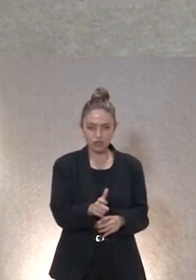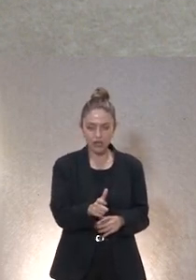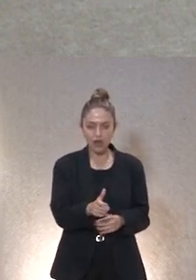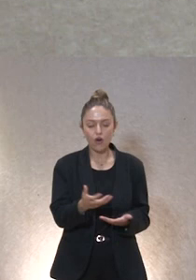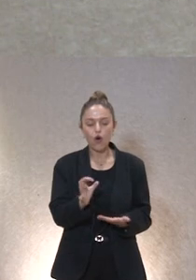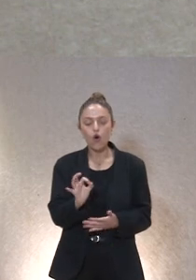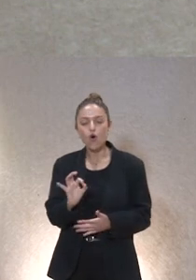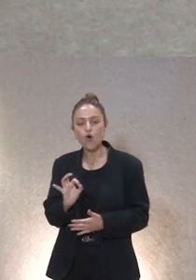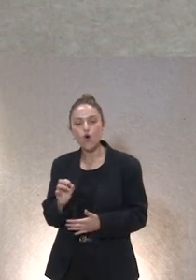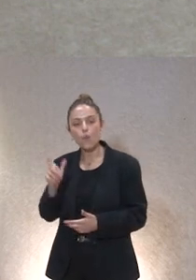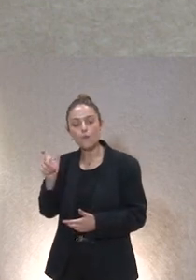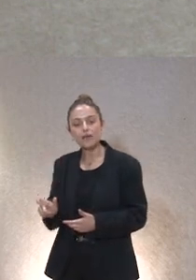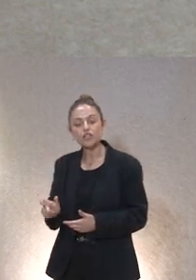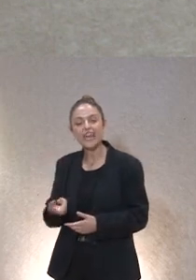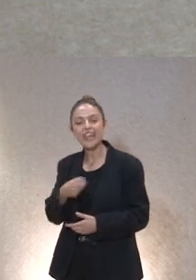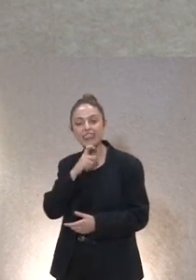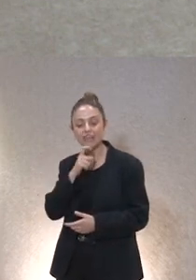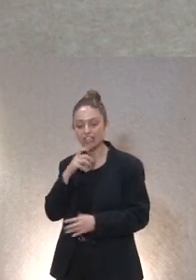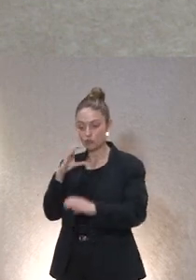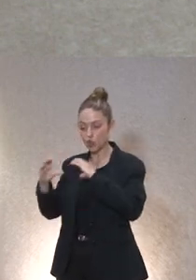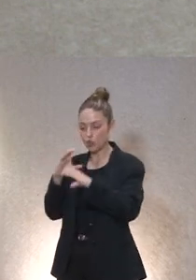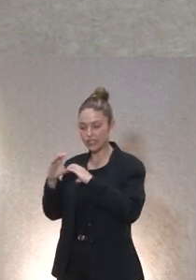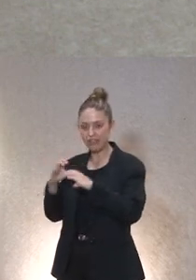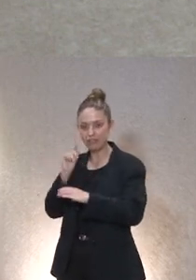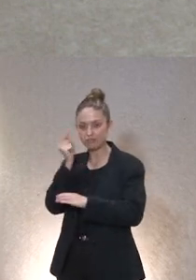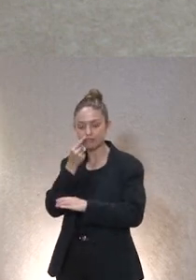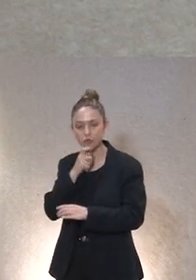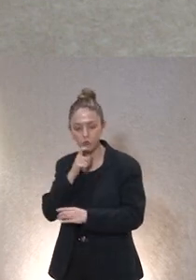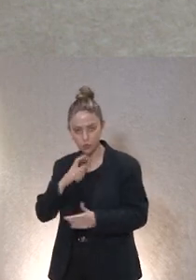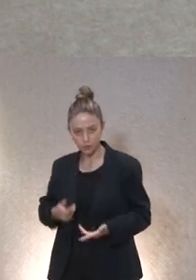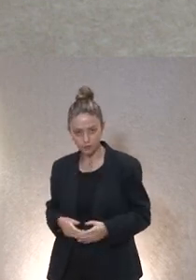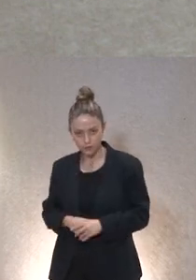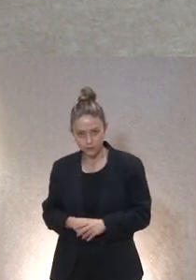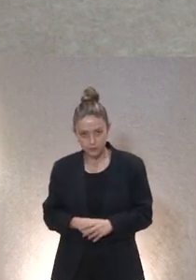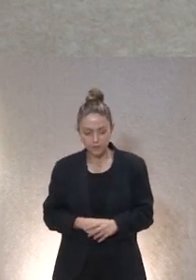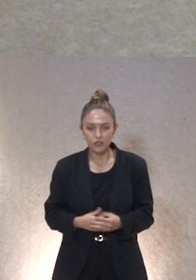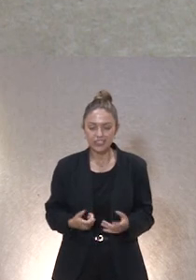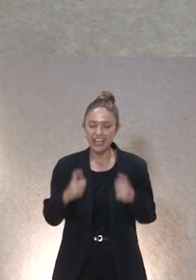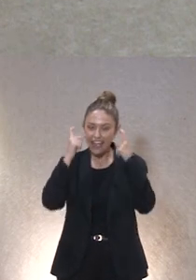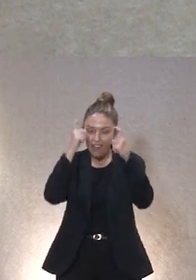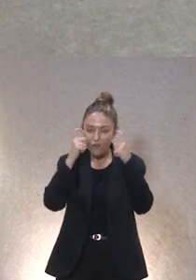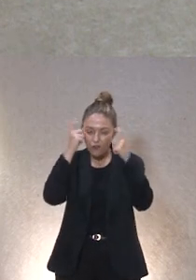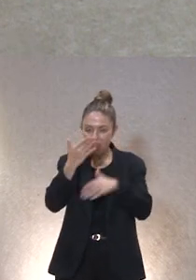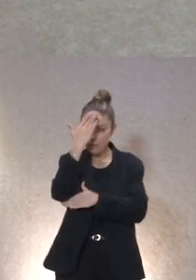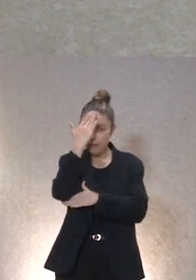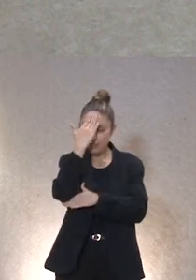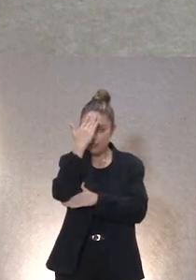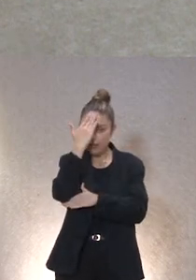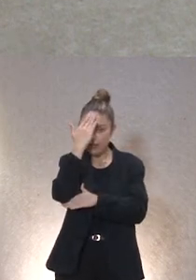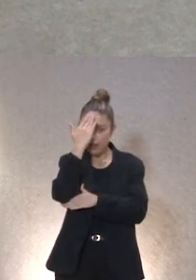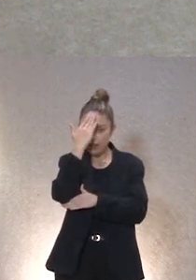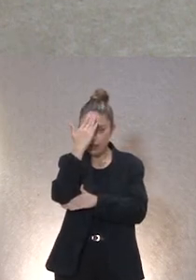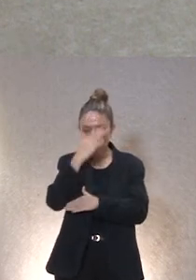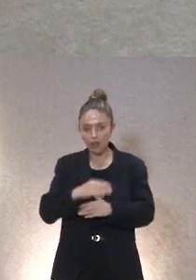una persona que tiene grandes dificultades de comunicación entonces claro yo creo que allí es el esfuerzo fundamental de de